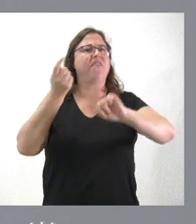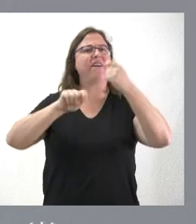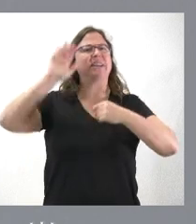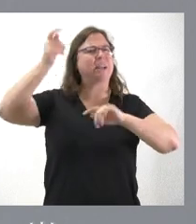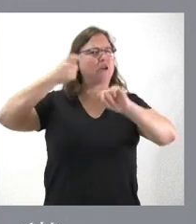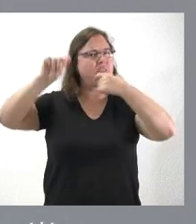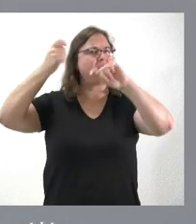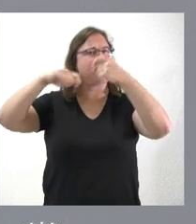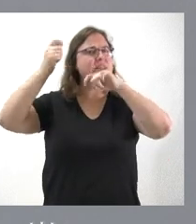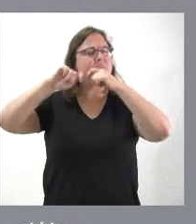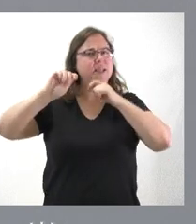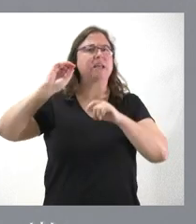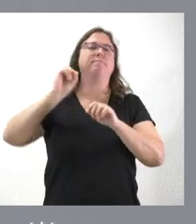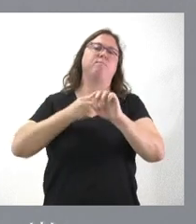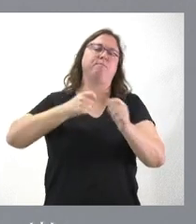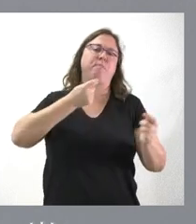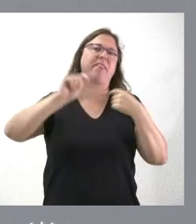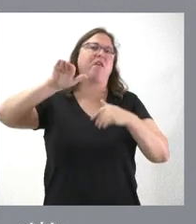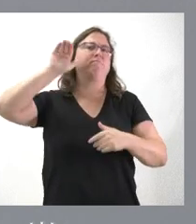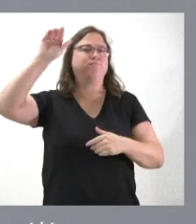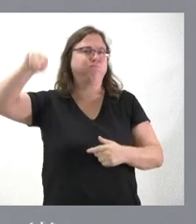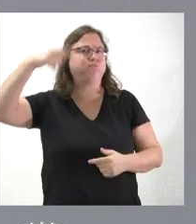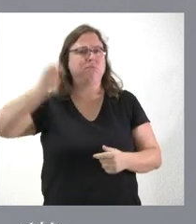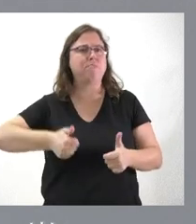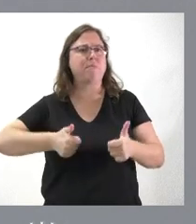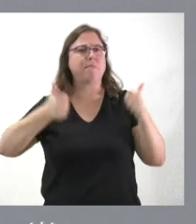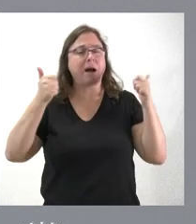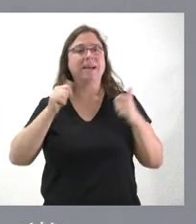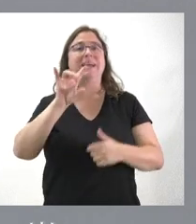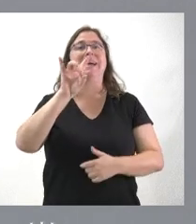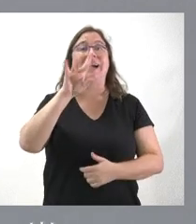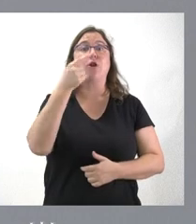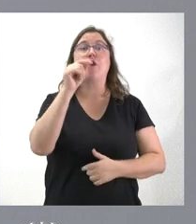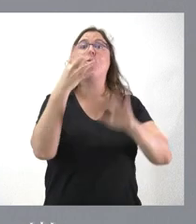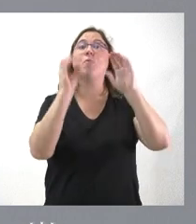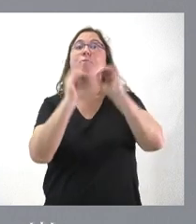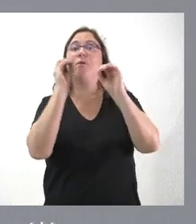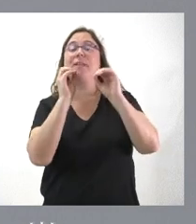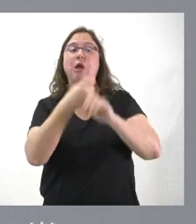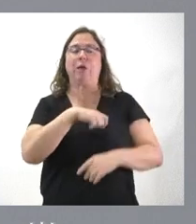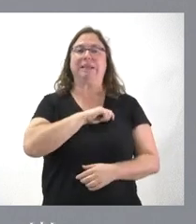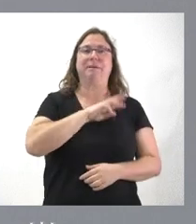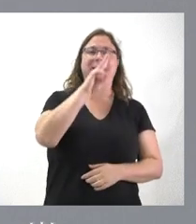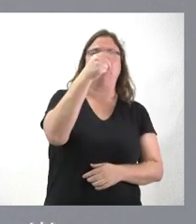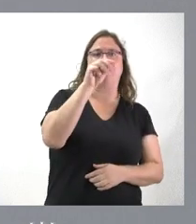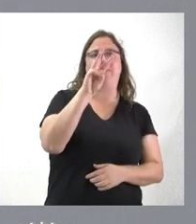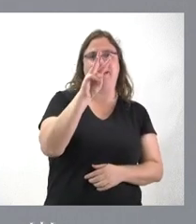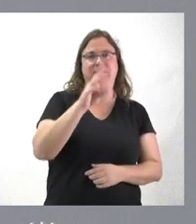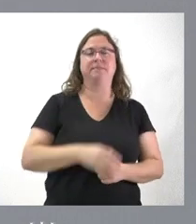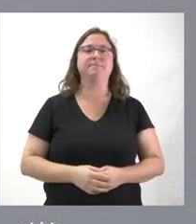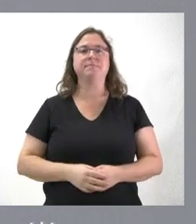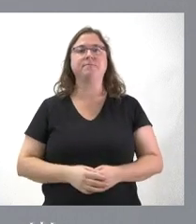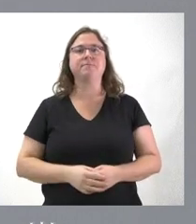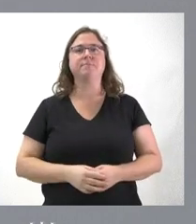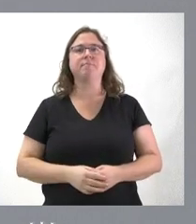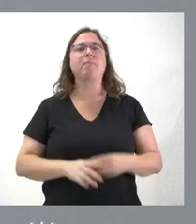en crecimiento de las exportaciones con este aumento del 14,9% frente al 3,3% de la media española. Y el segundo dato